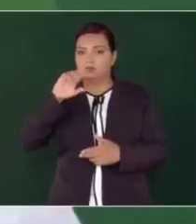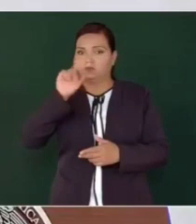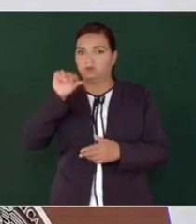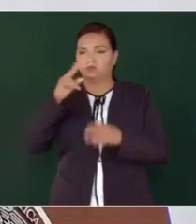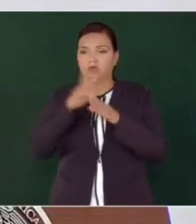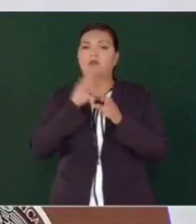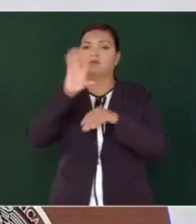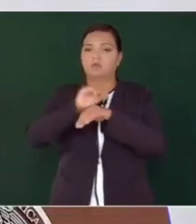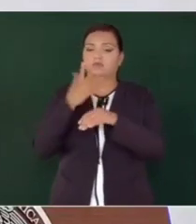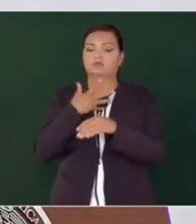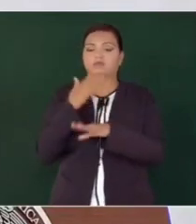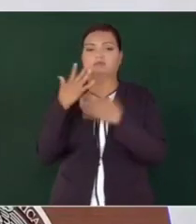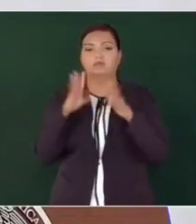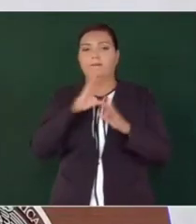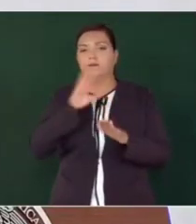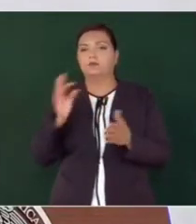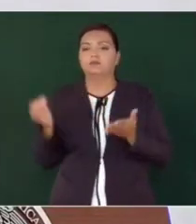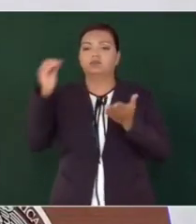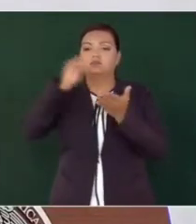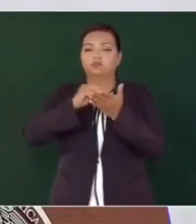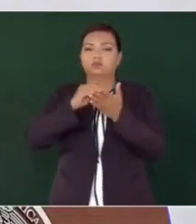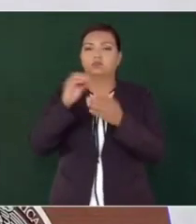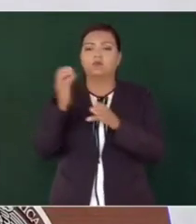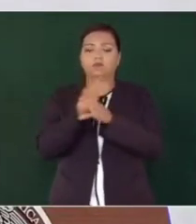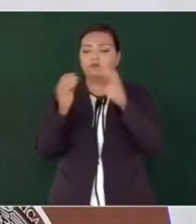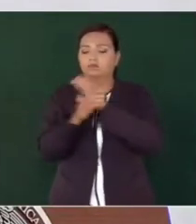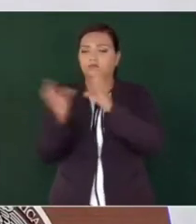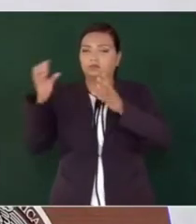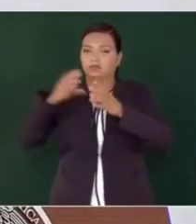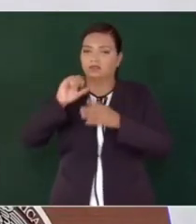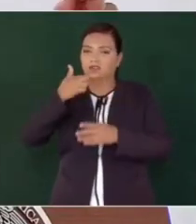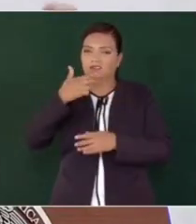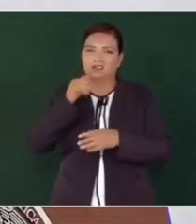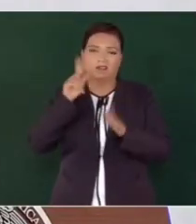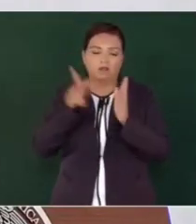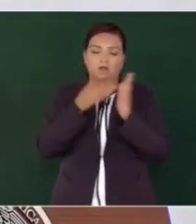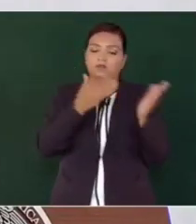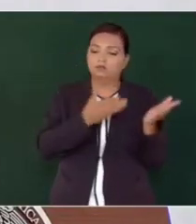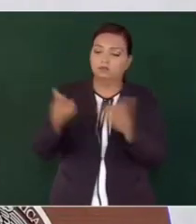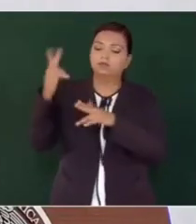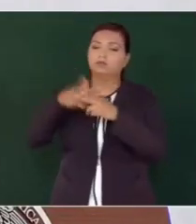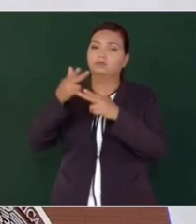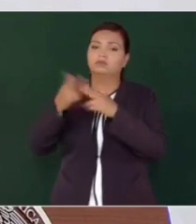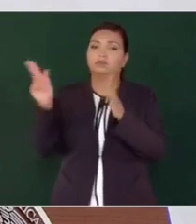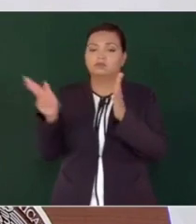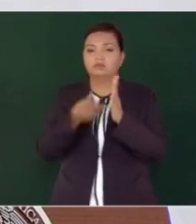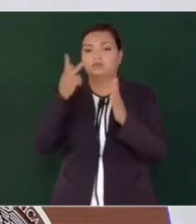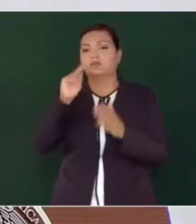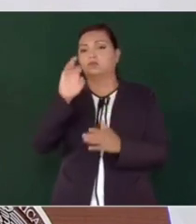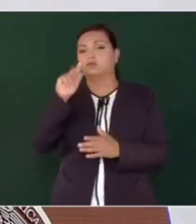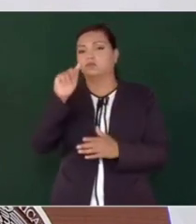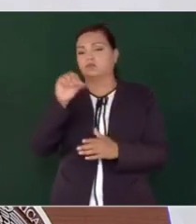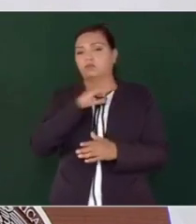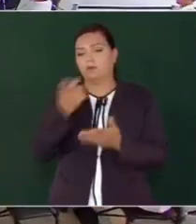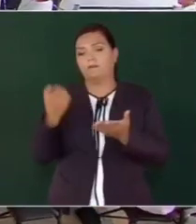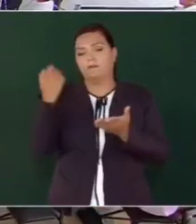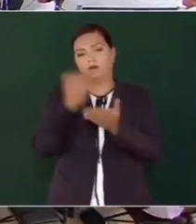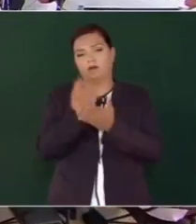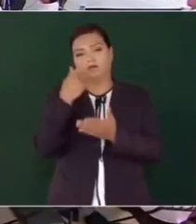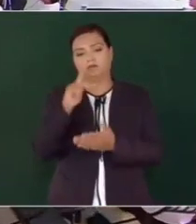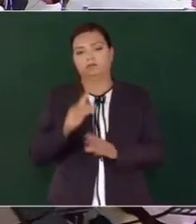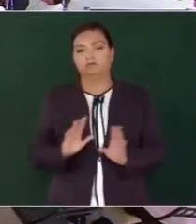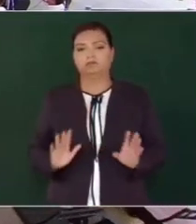puerto, ya lo tenían, para subir carga y llevarla hasta el otro puerto pagando su tarifa.